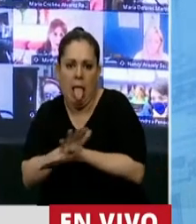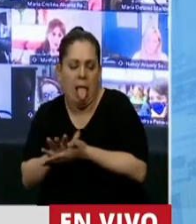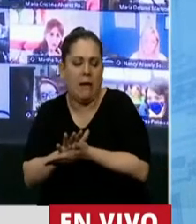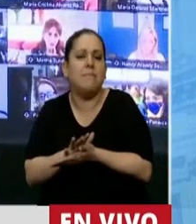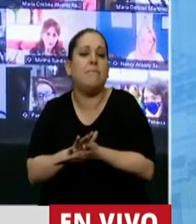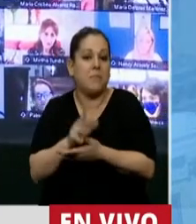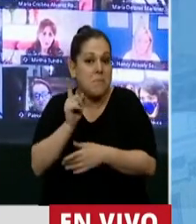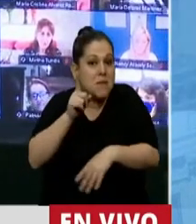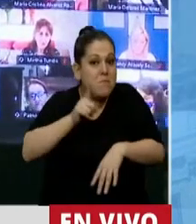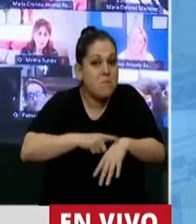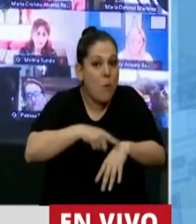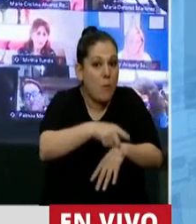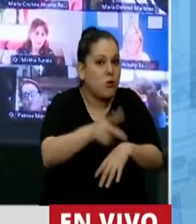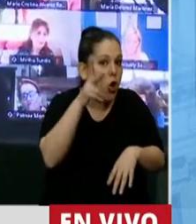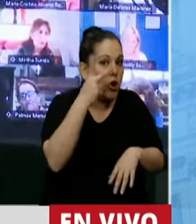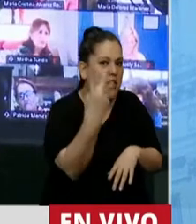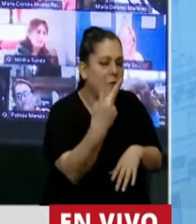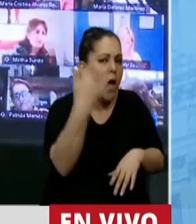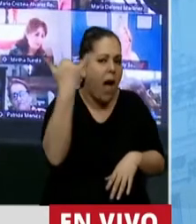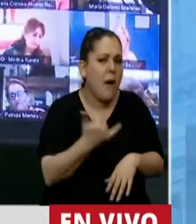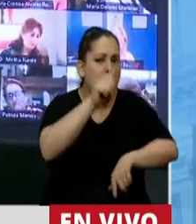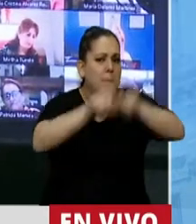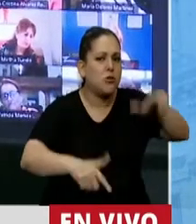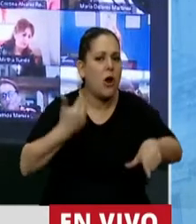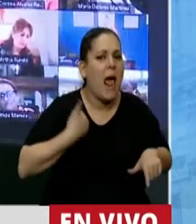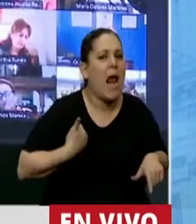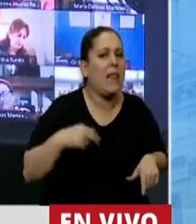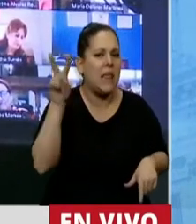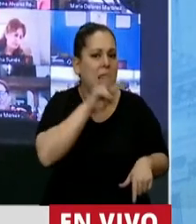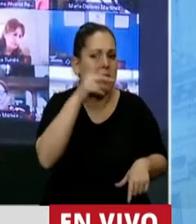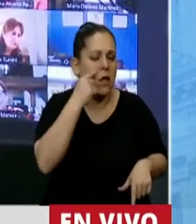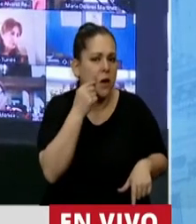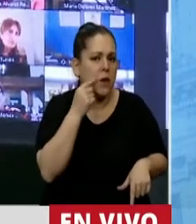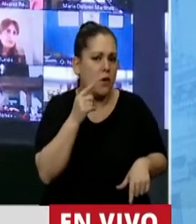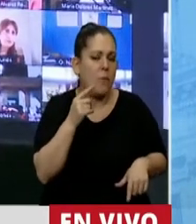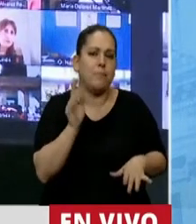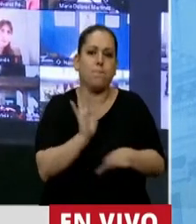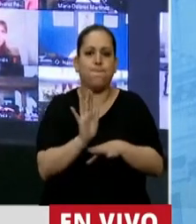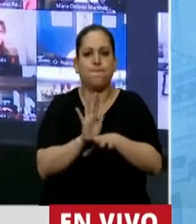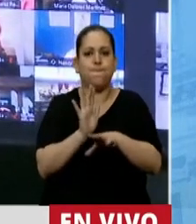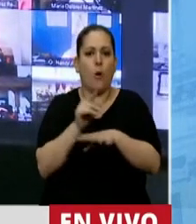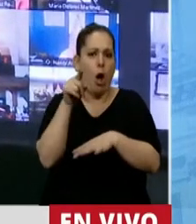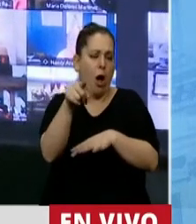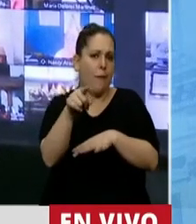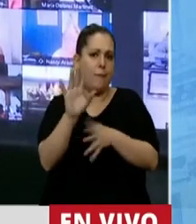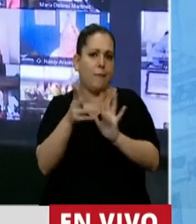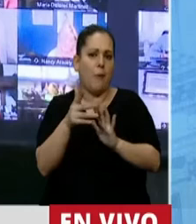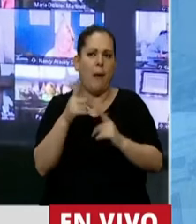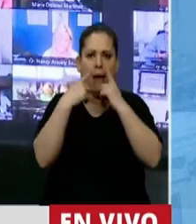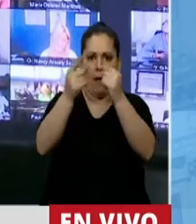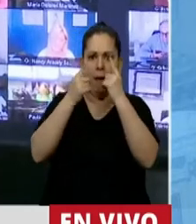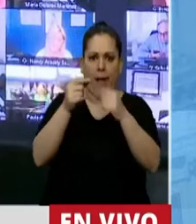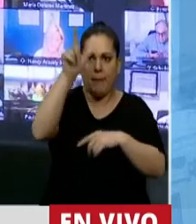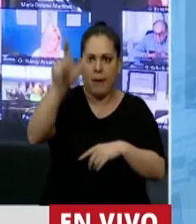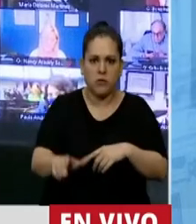82, esa misma plaza se llenó de argentinos y argentinas que eran extraterrestres porque estaban vitoreando a un dictador.